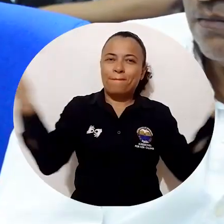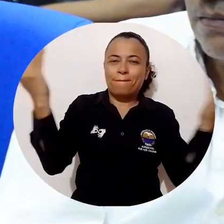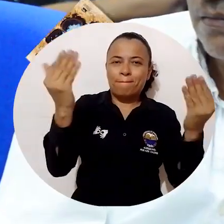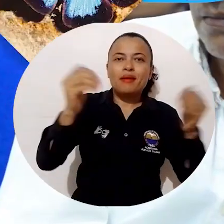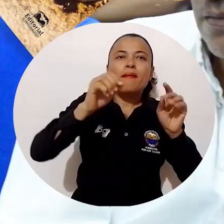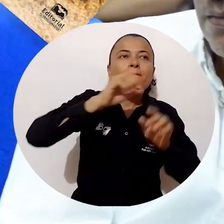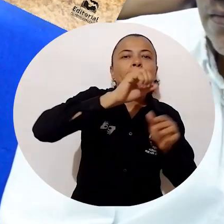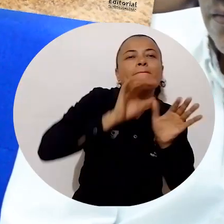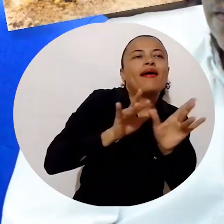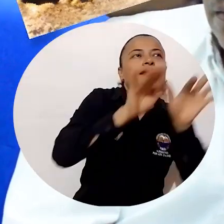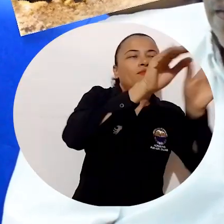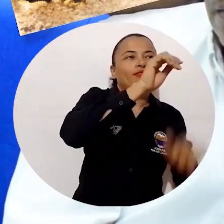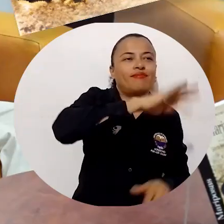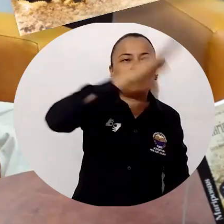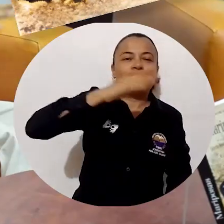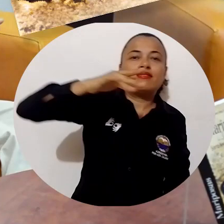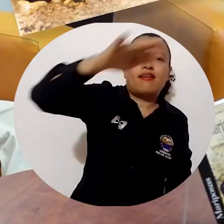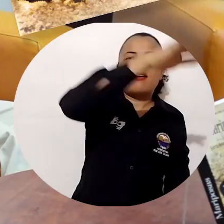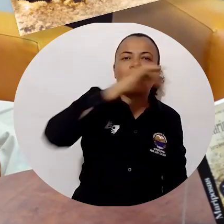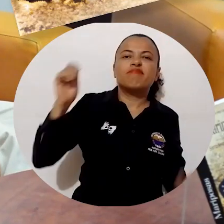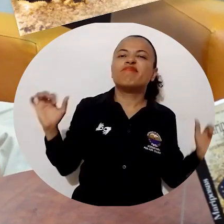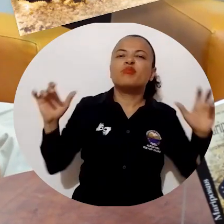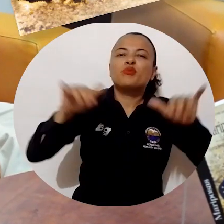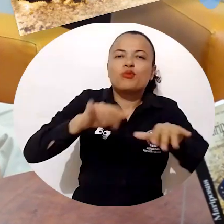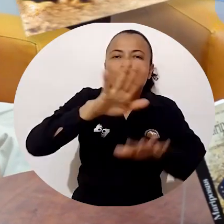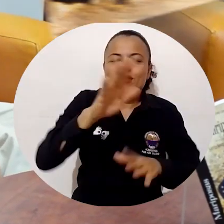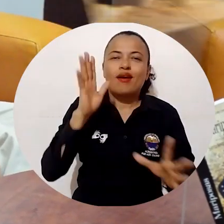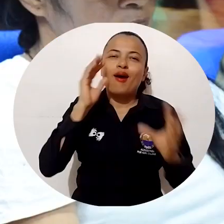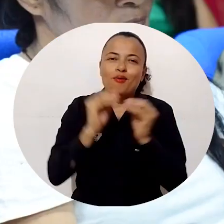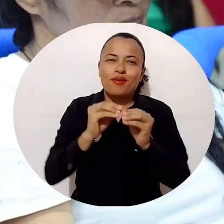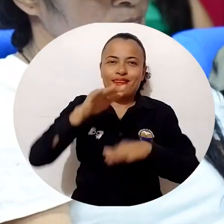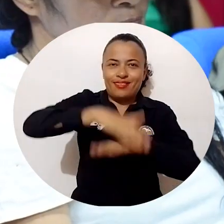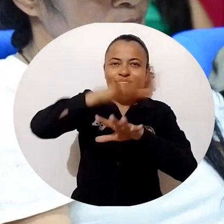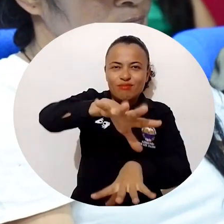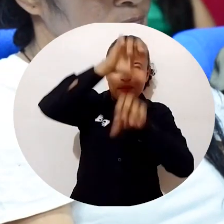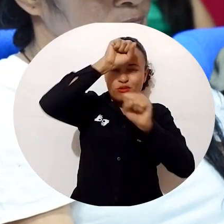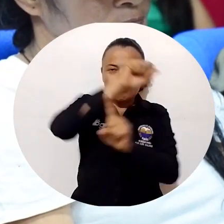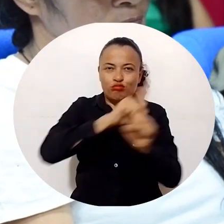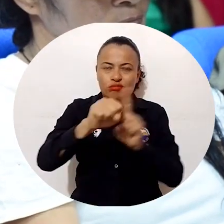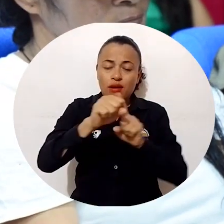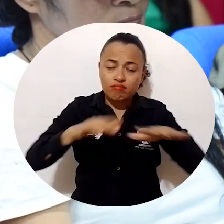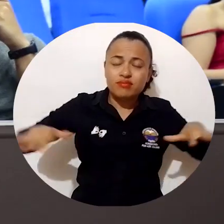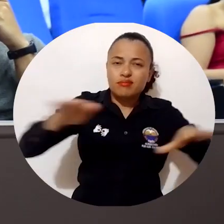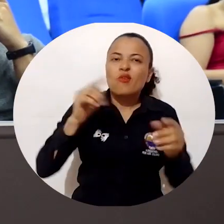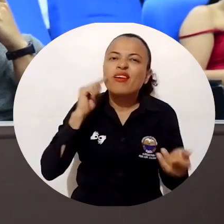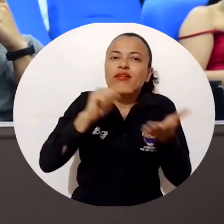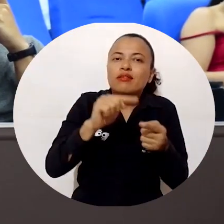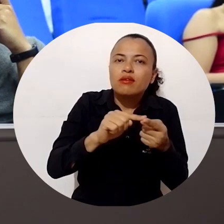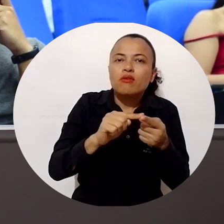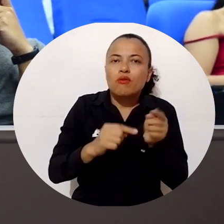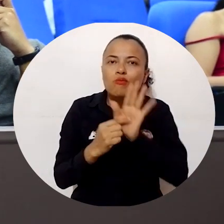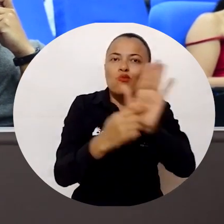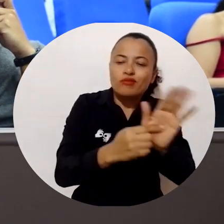Mariposas de la Sierra Nevada de Santa Marta, evento realizado en el marco de las Tardes de Apropiación Social, un espacio adecuado para